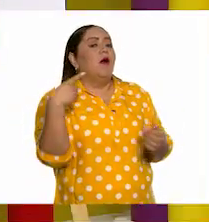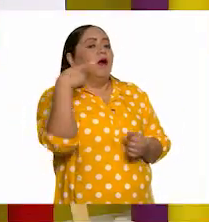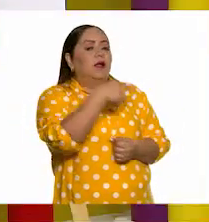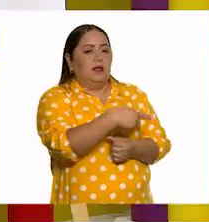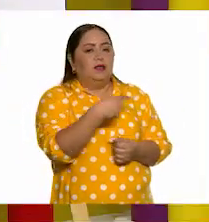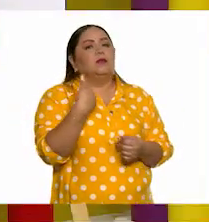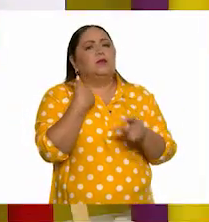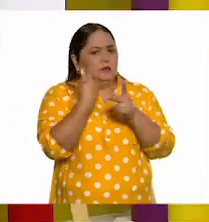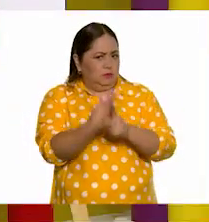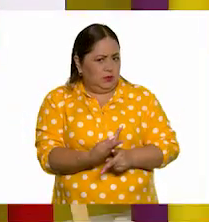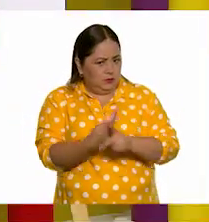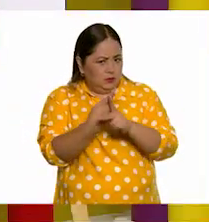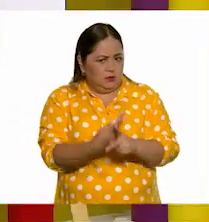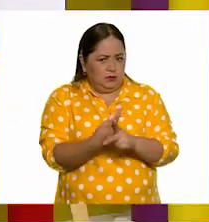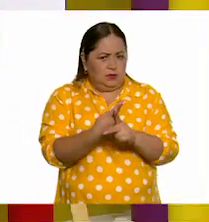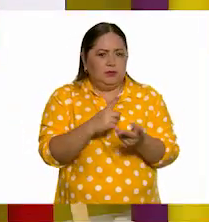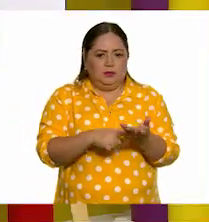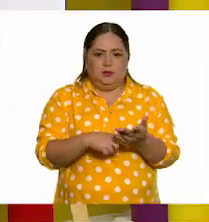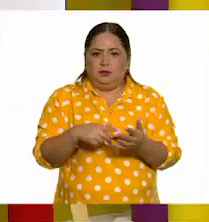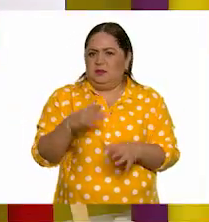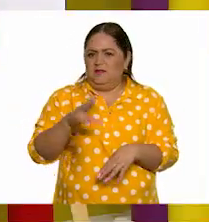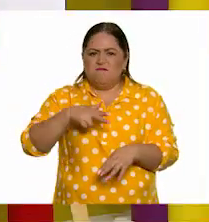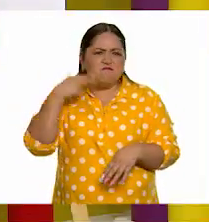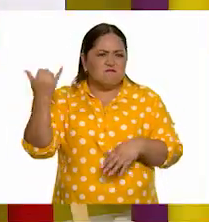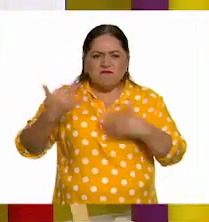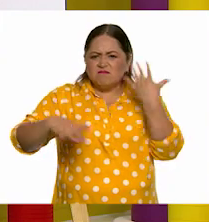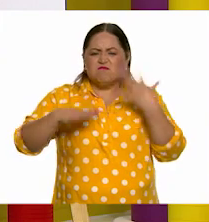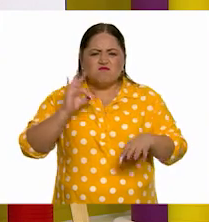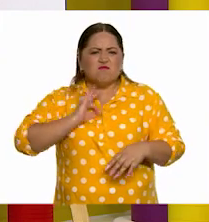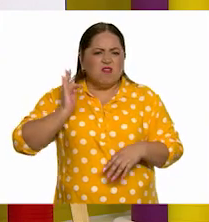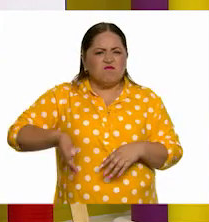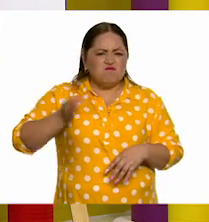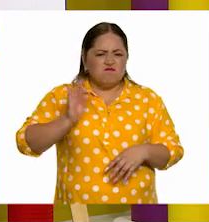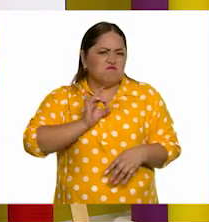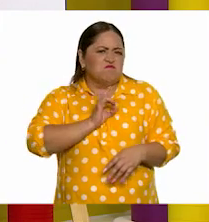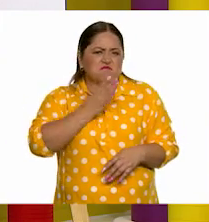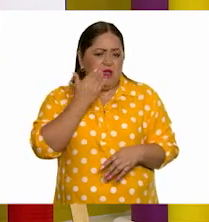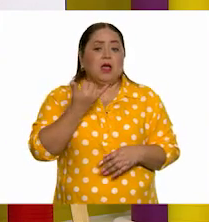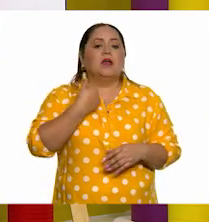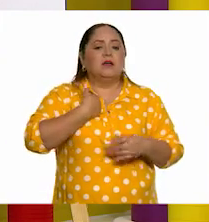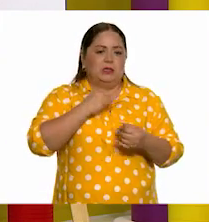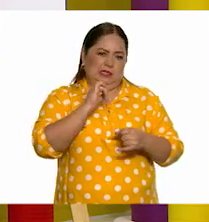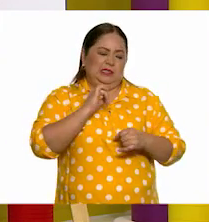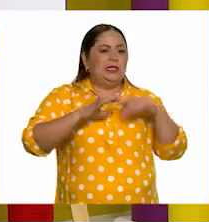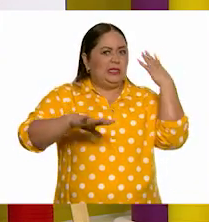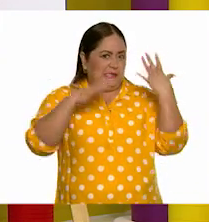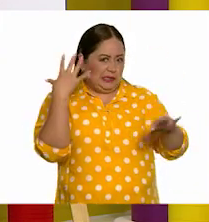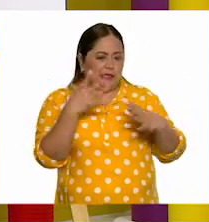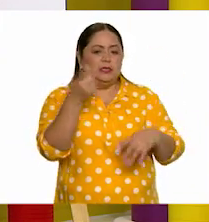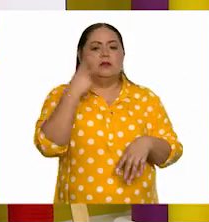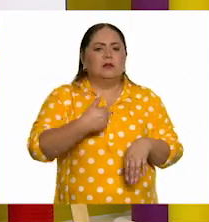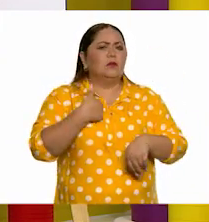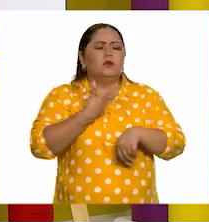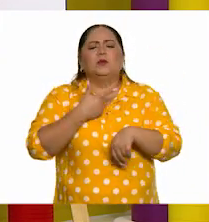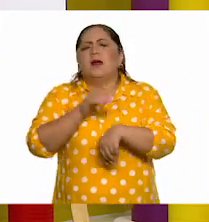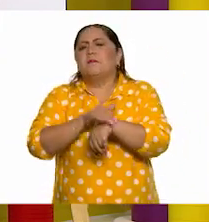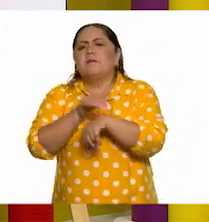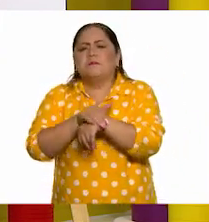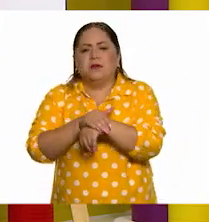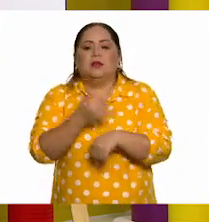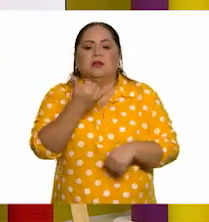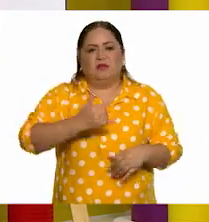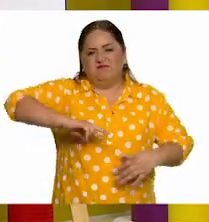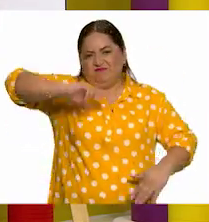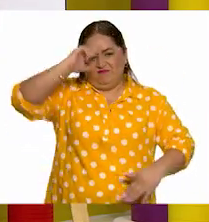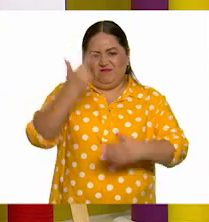soy paciente, soy bastante intrépida, soy latosa, sí, soy amigable y soy